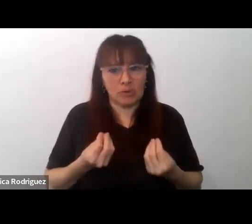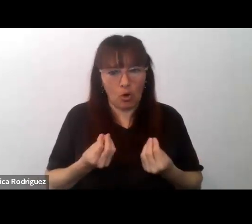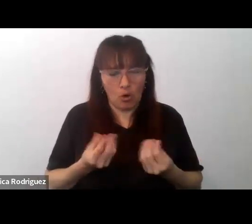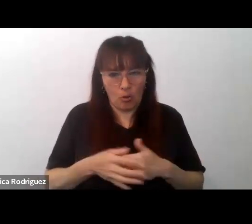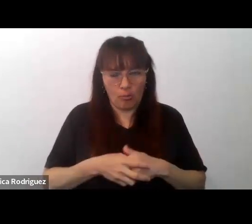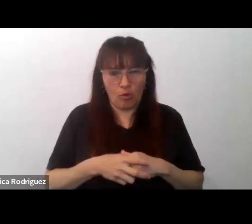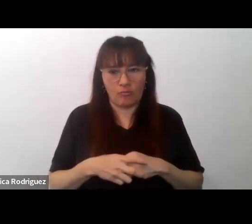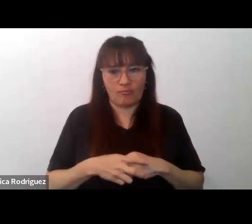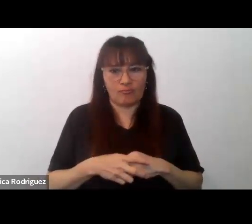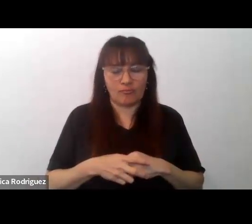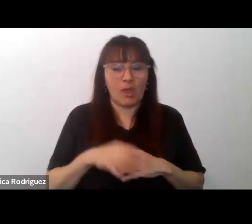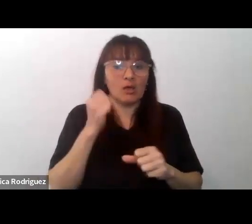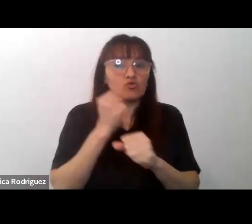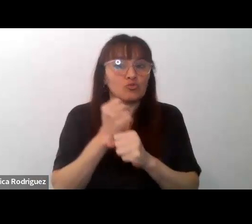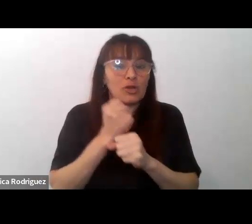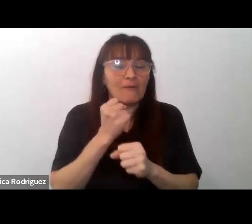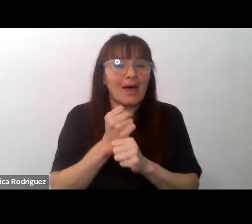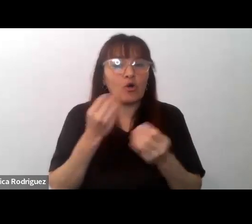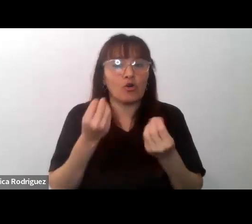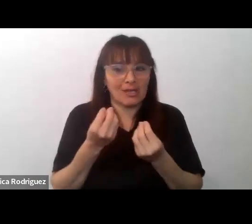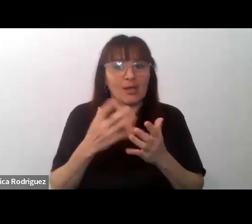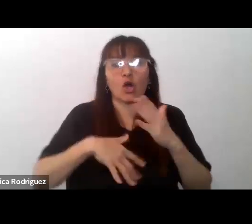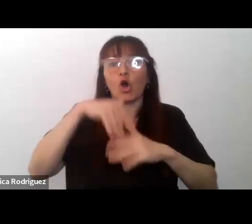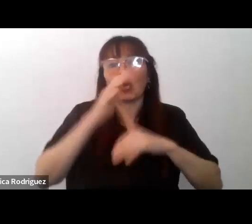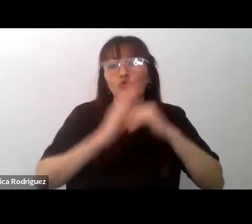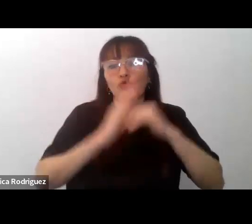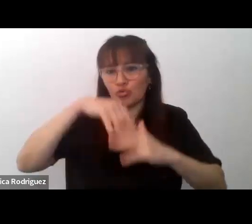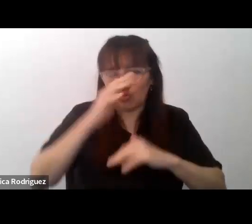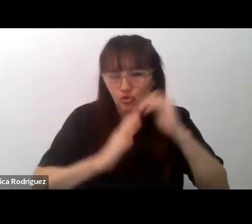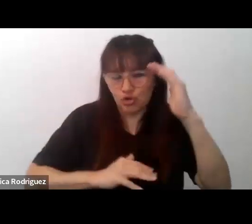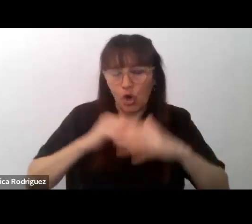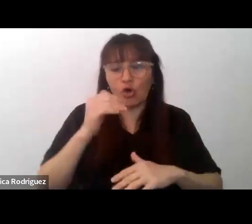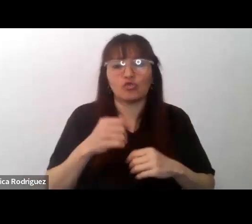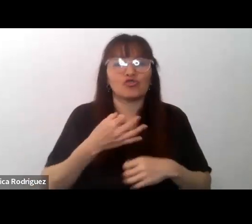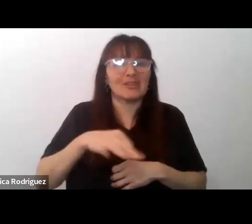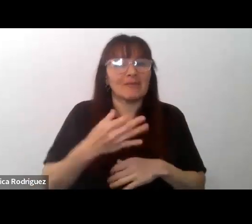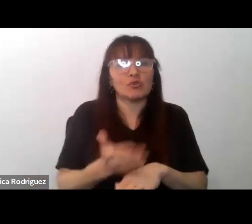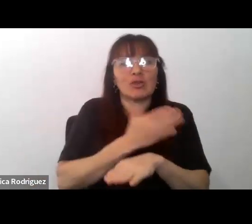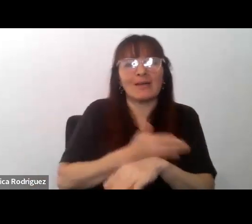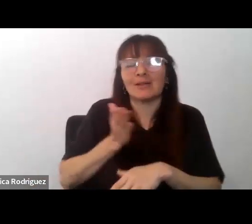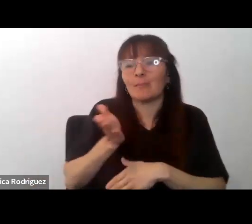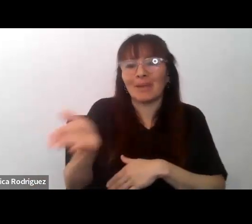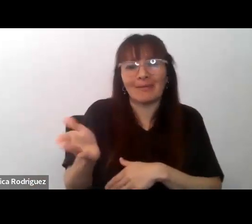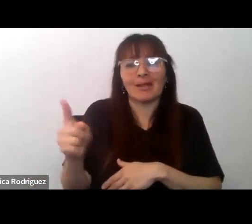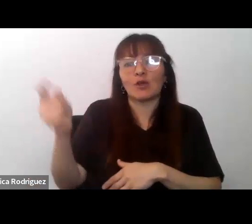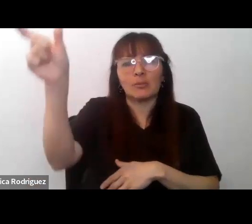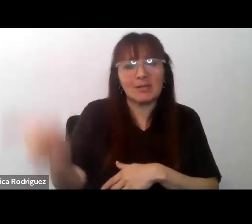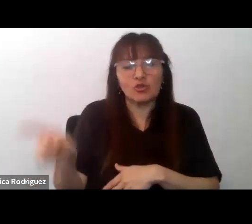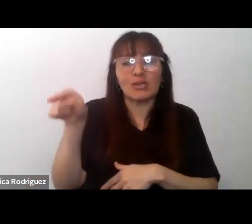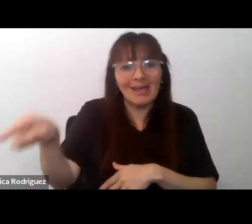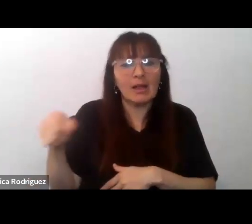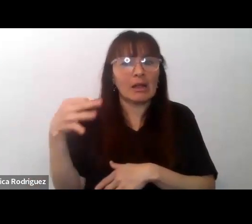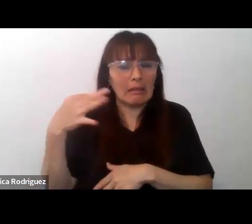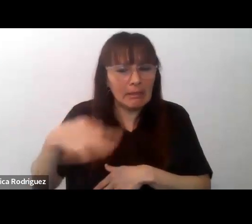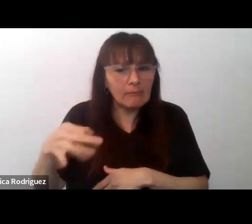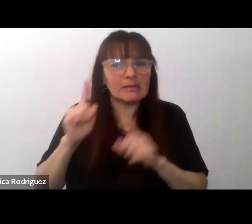Como estamos en un trabajo de co-construcción, no siempre hay que pedirle al otro de hacer el esfuerzo. El